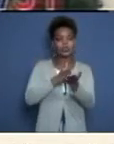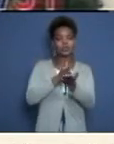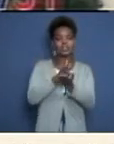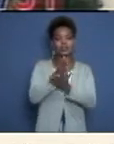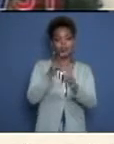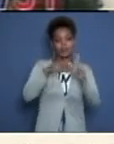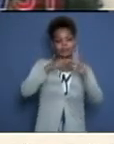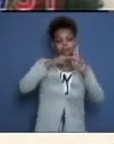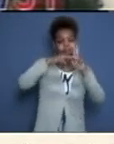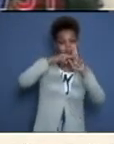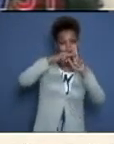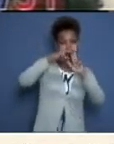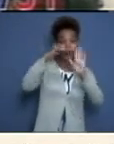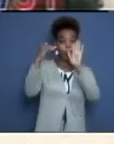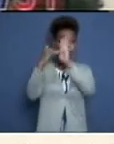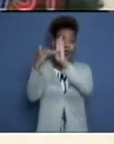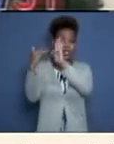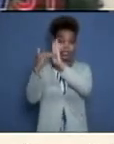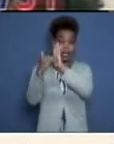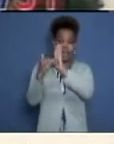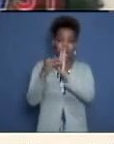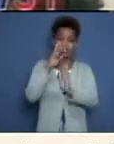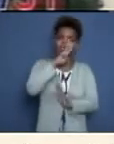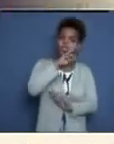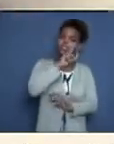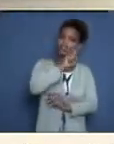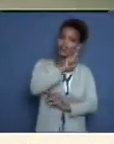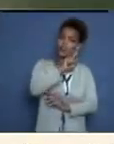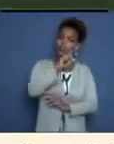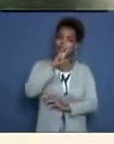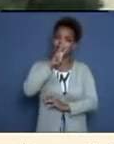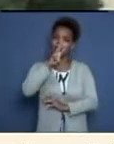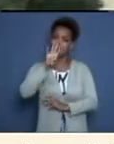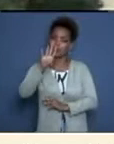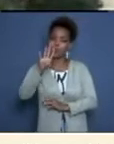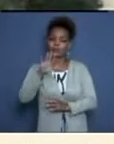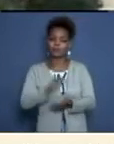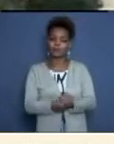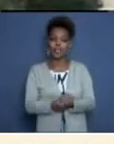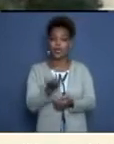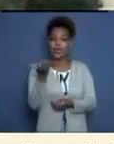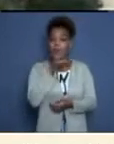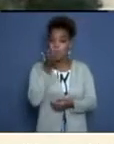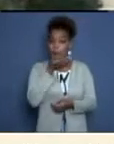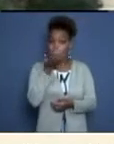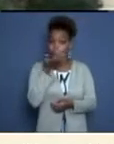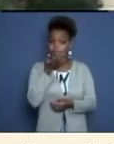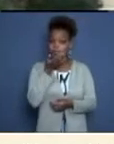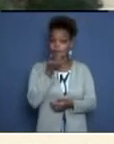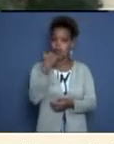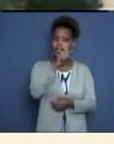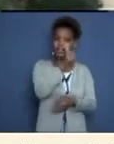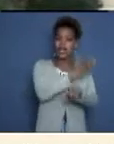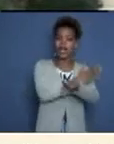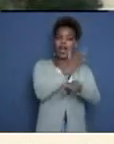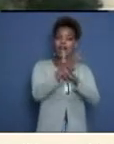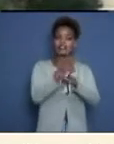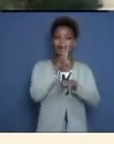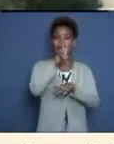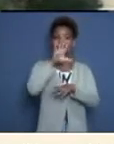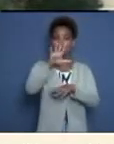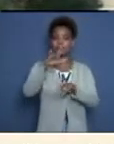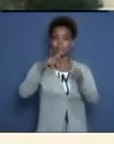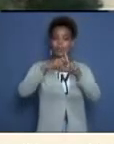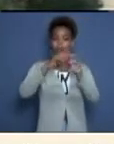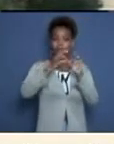temperaturas en la tarde entre 31 y 34 grados Celsius. Los vientos soplarán del nordeste entre 10 y 25 kilómetros por